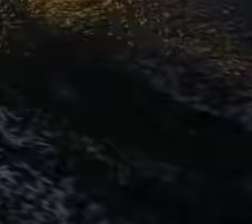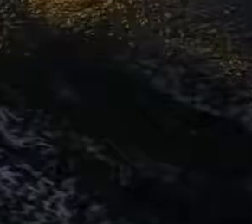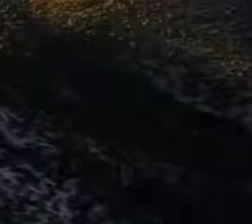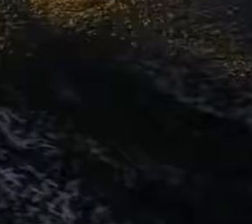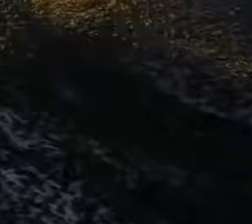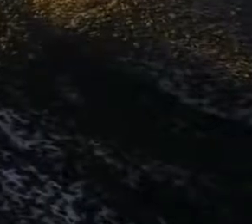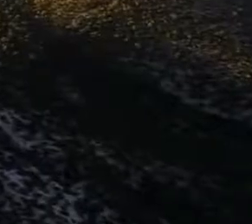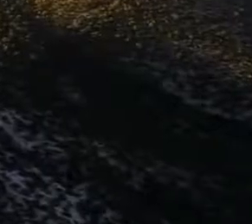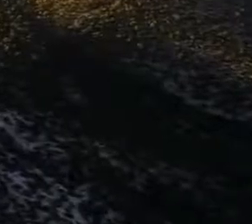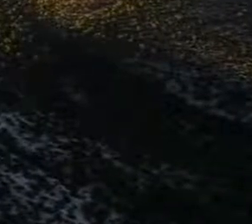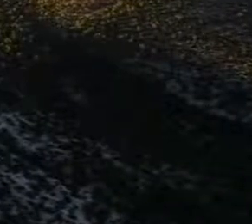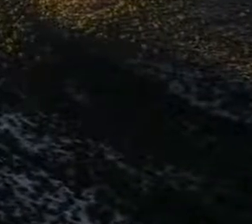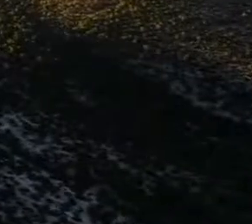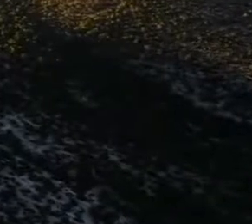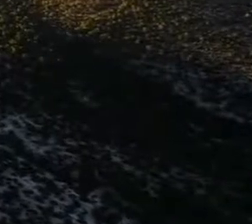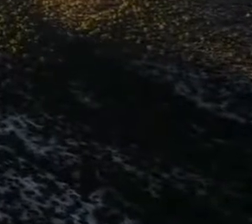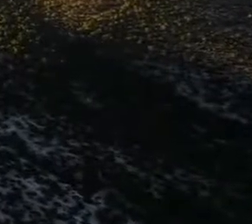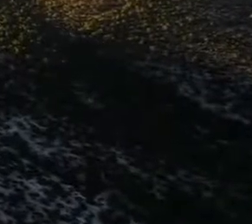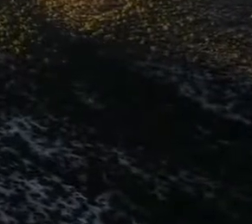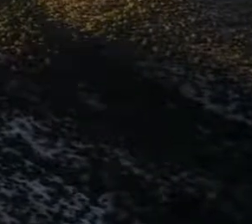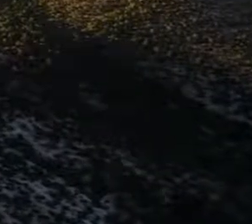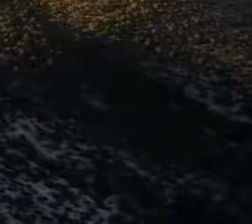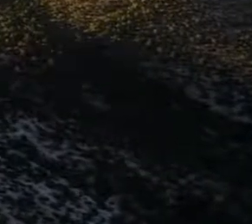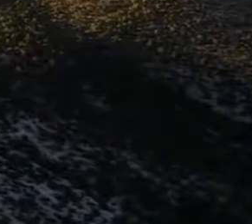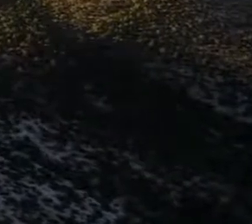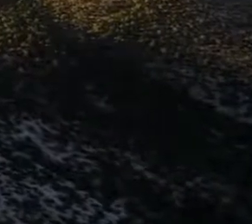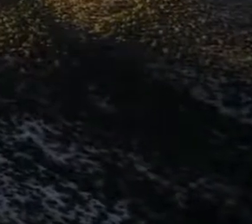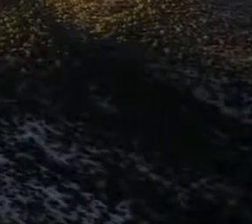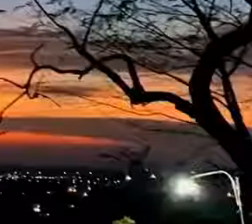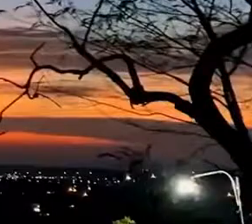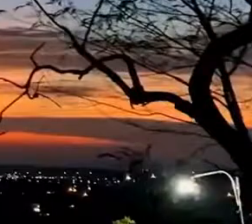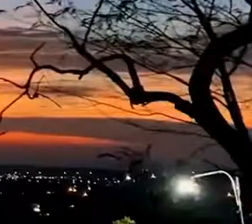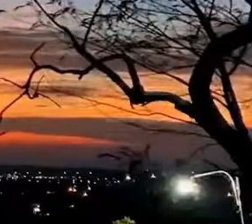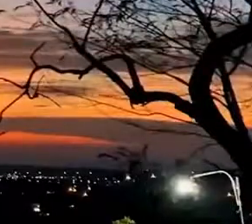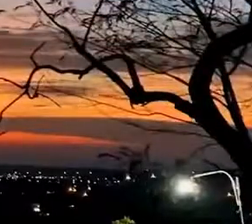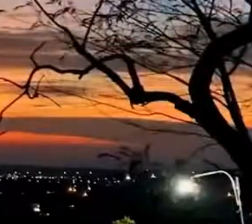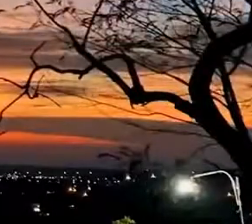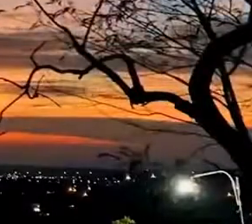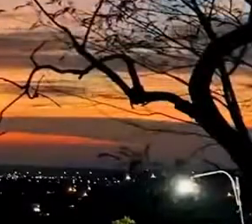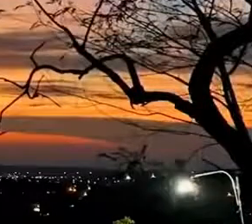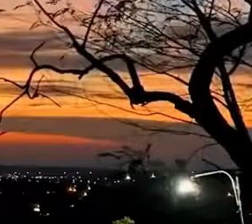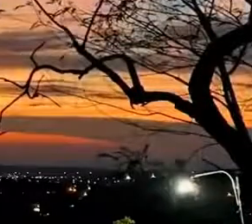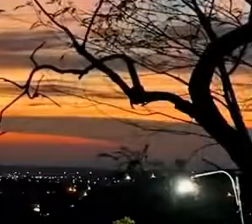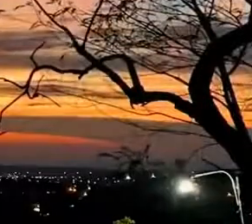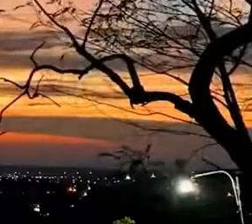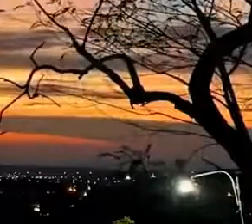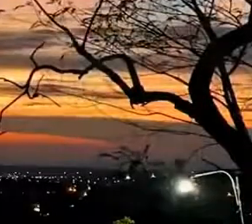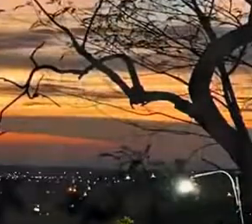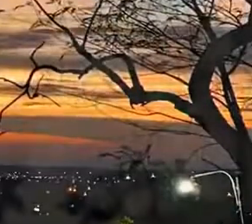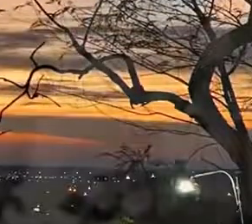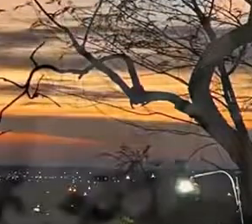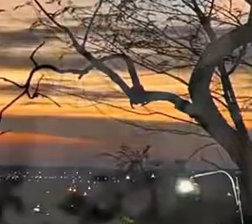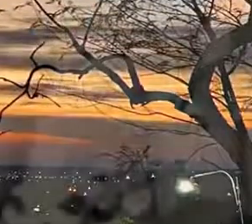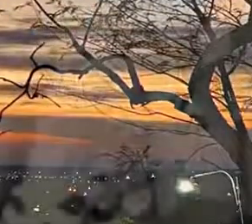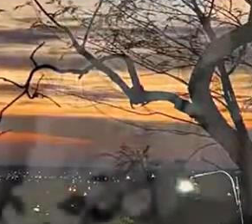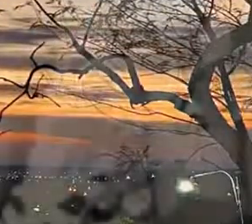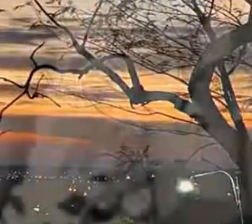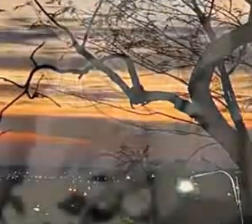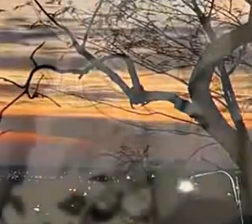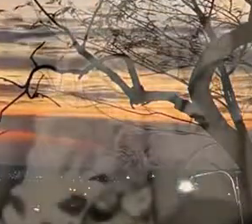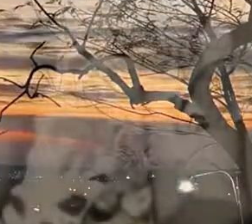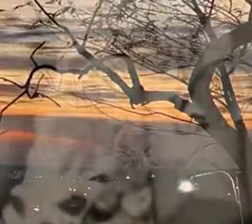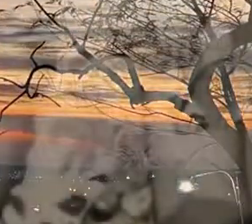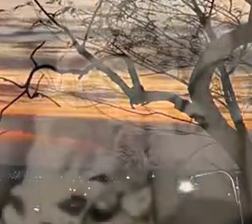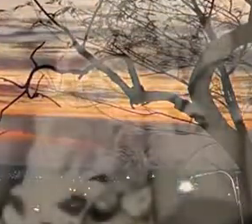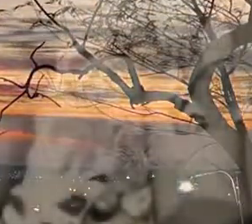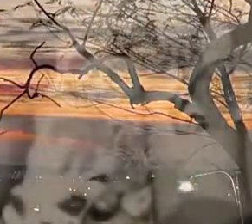yo provengo de esta tierra prometo que la atenderé con la misma entrega